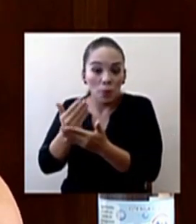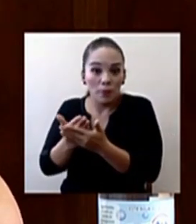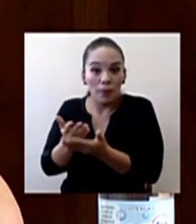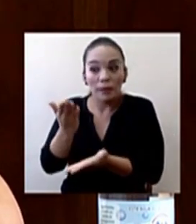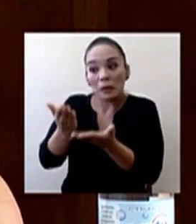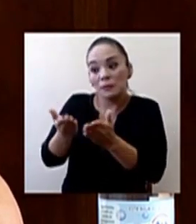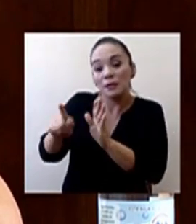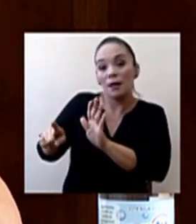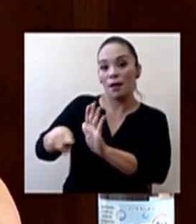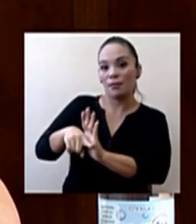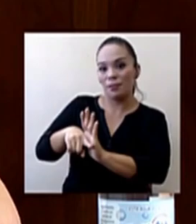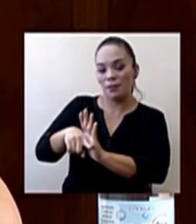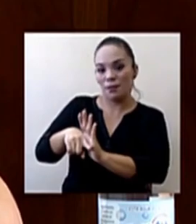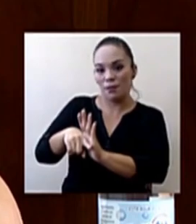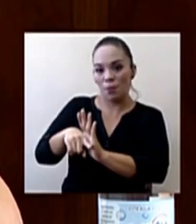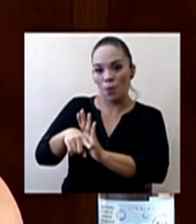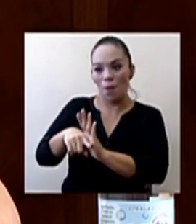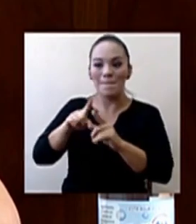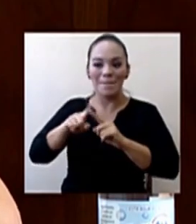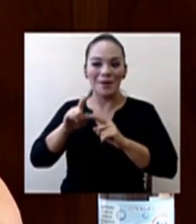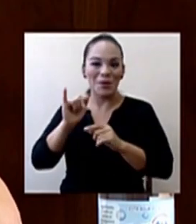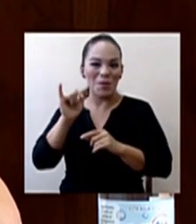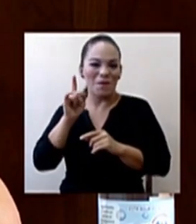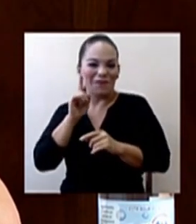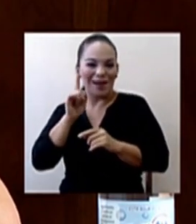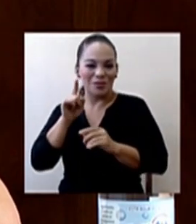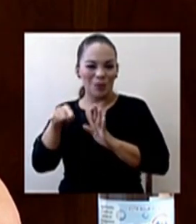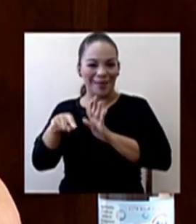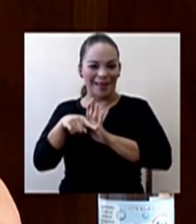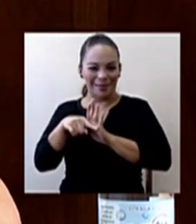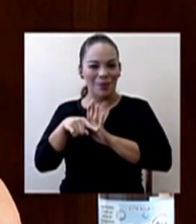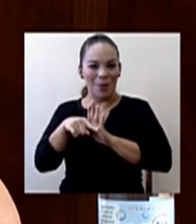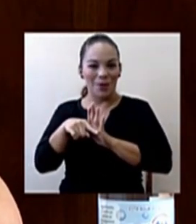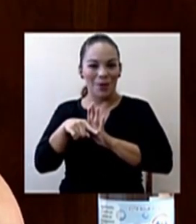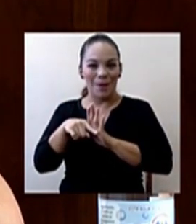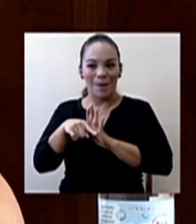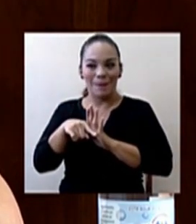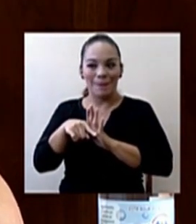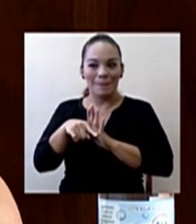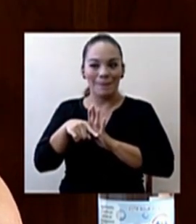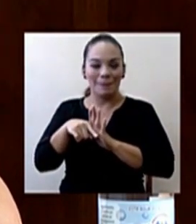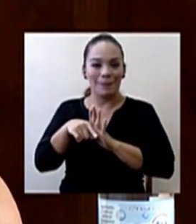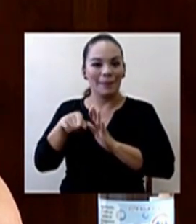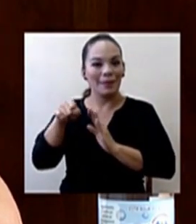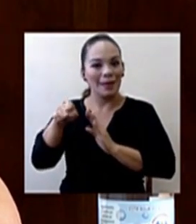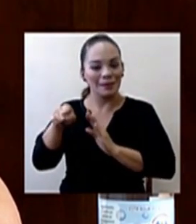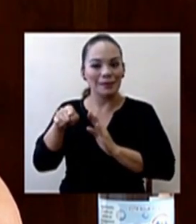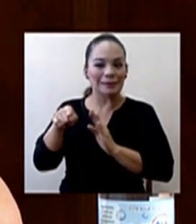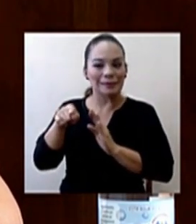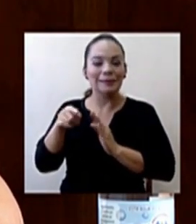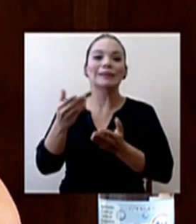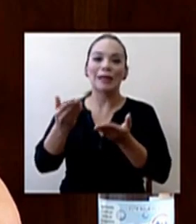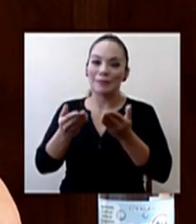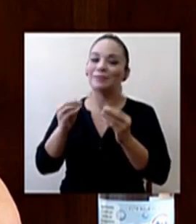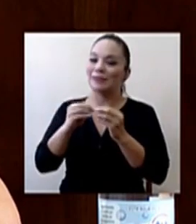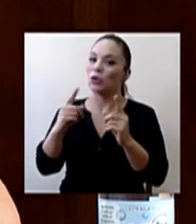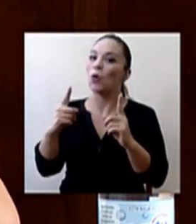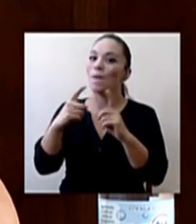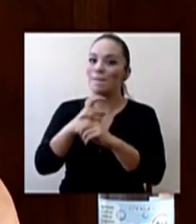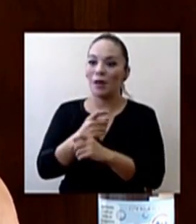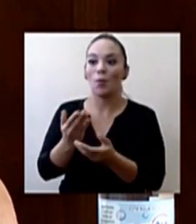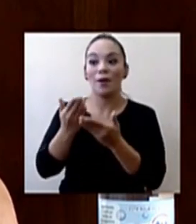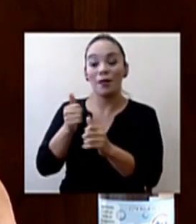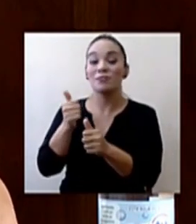dar negativo. Y ese falso negativo es el que nos puede complicar, sobre todo el tema del